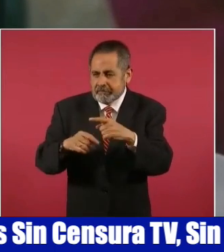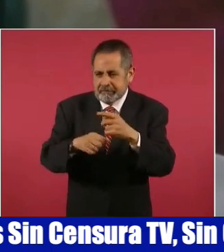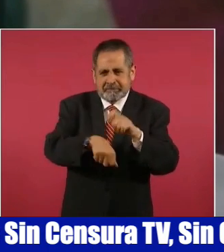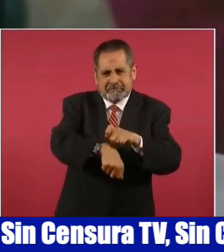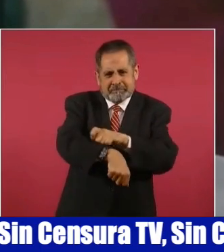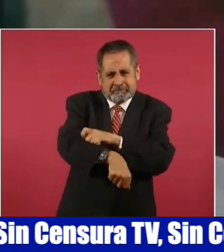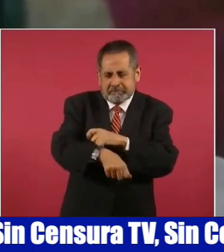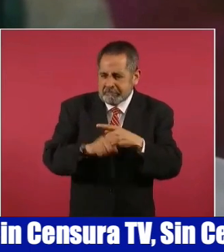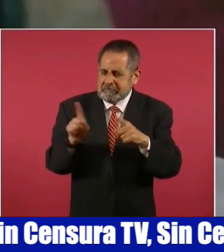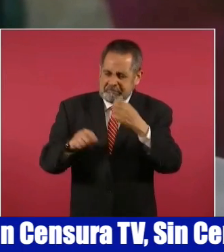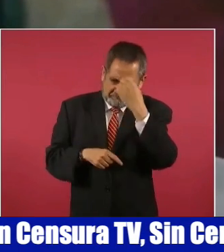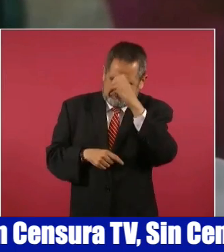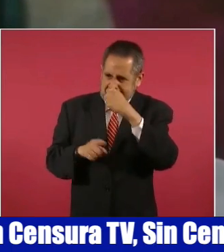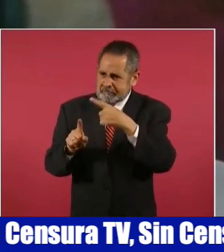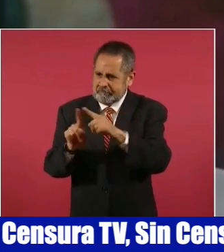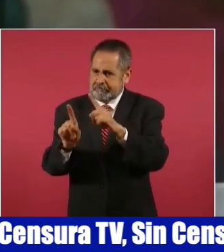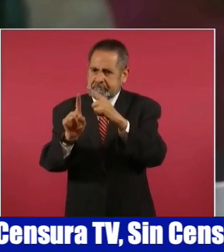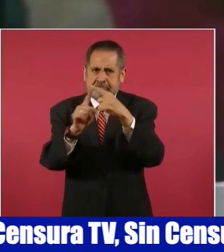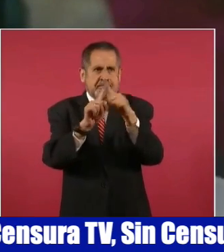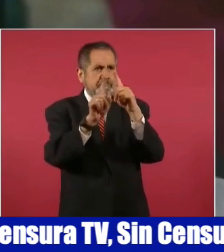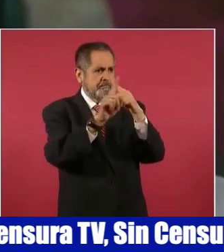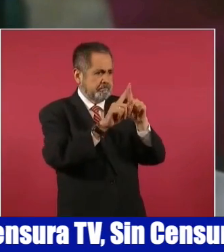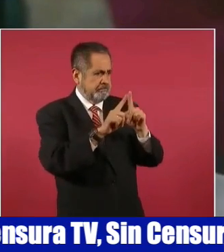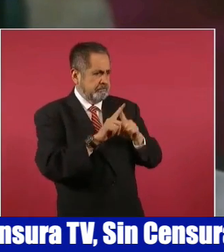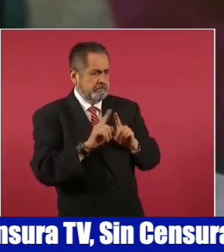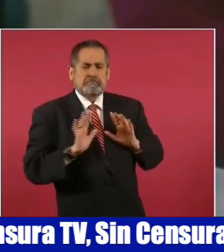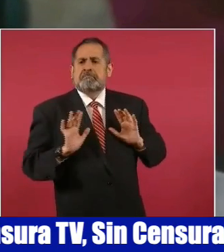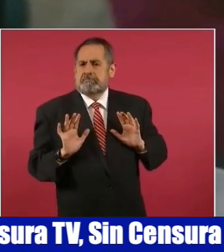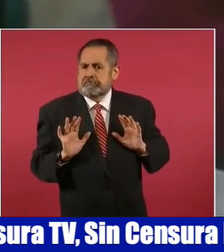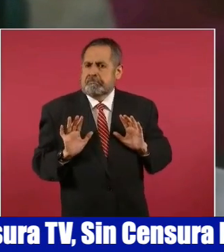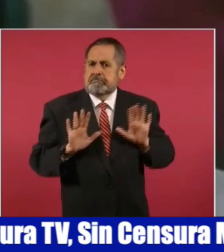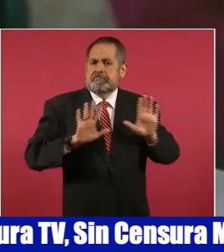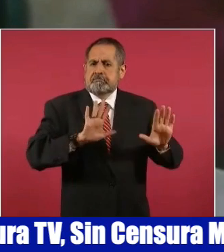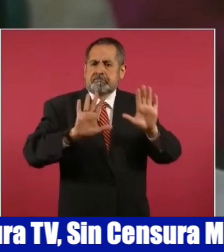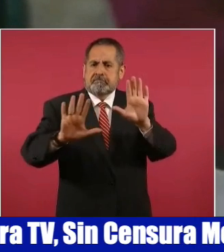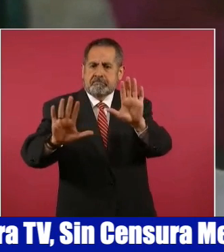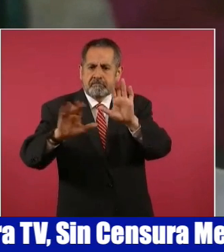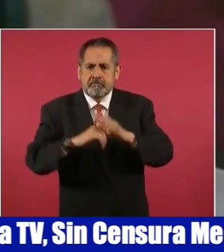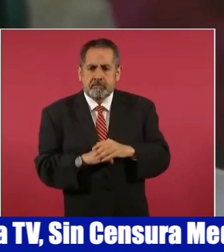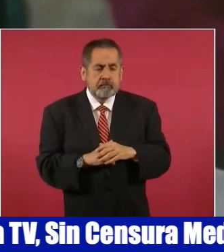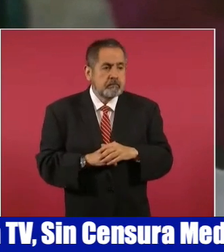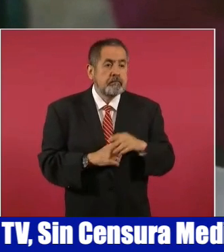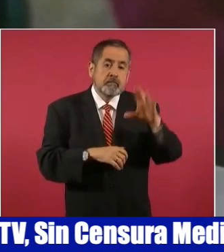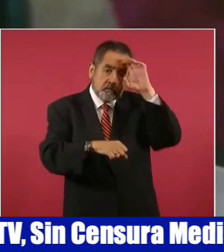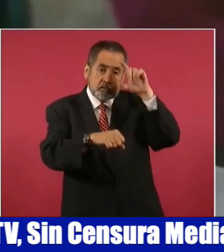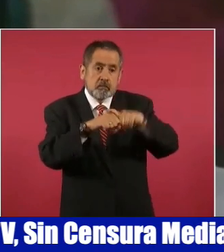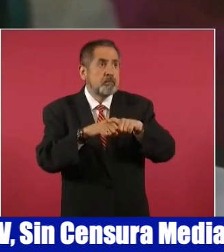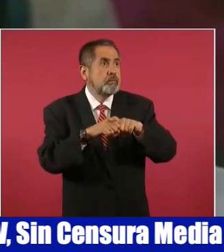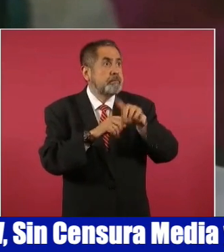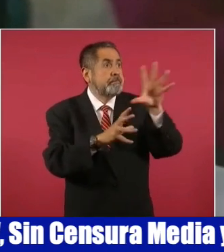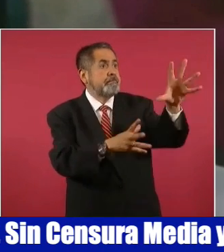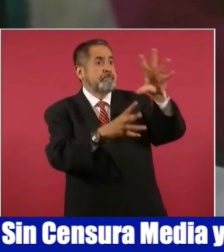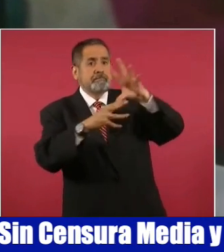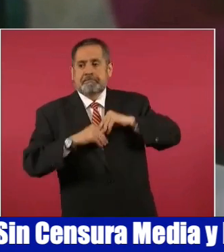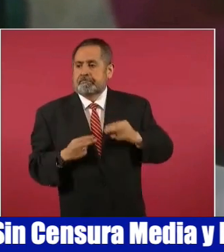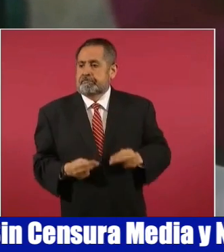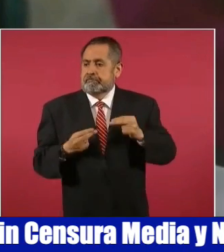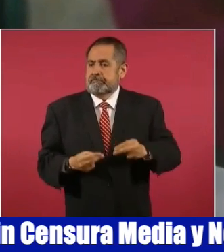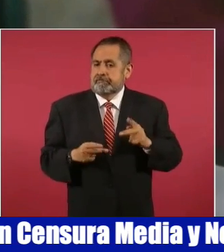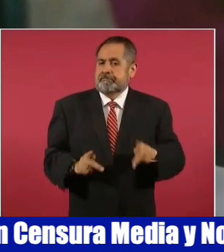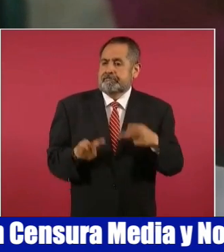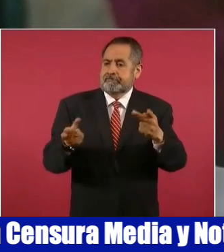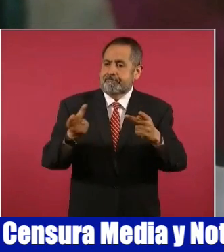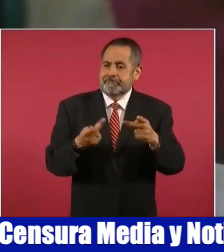debemos entender que la cultura ajena no se apropia con fines económicos, no se